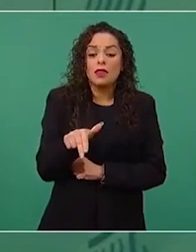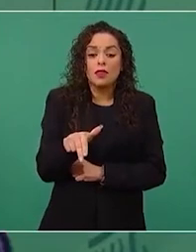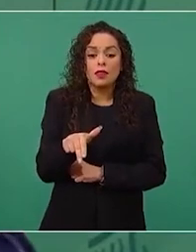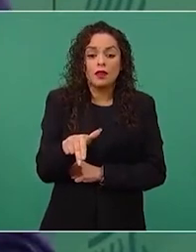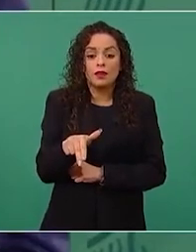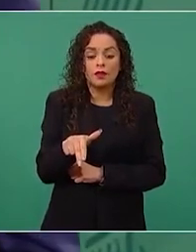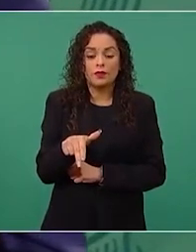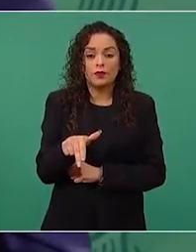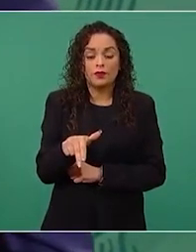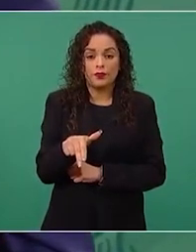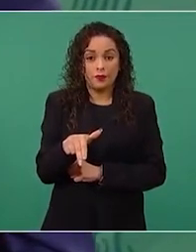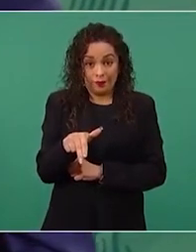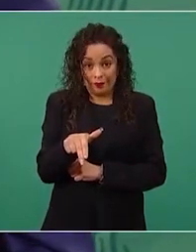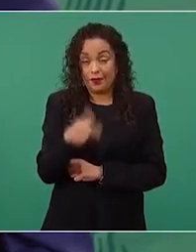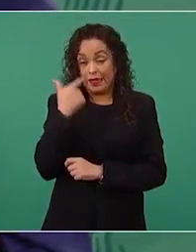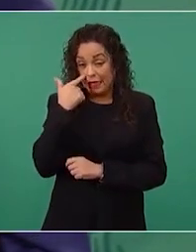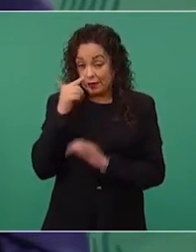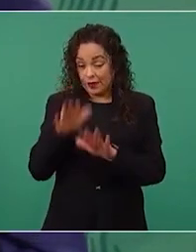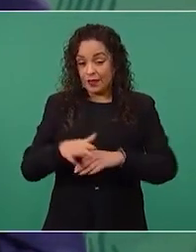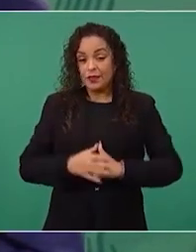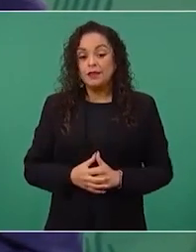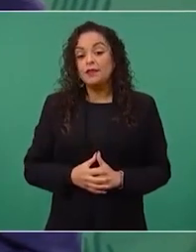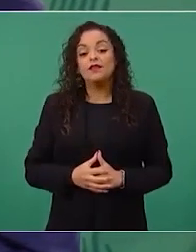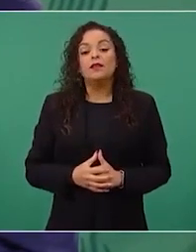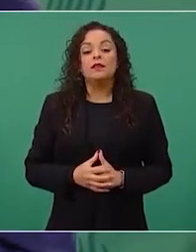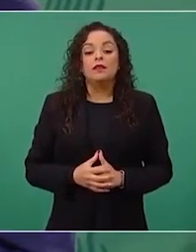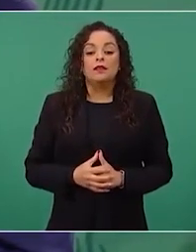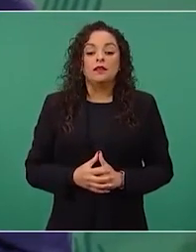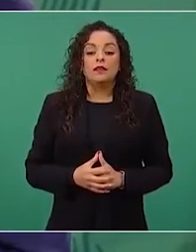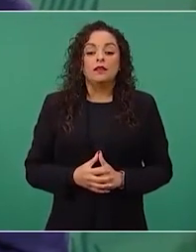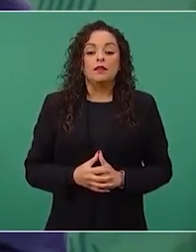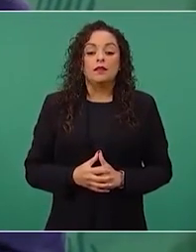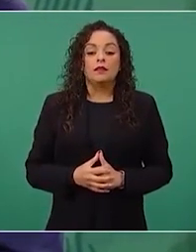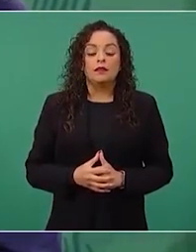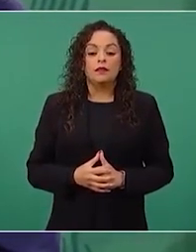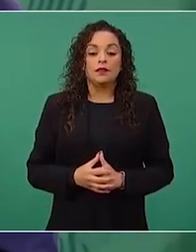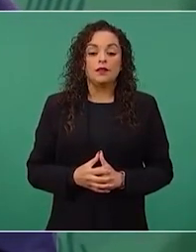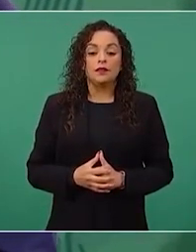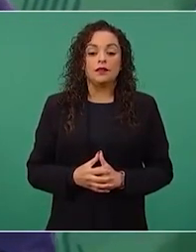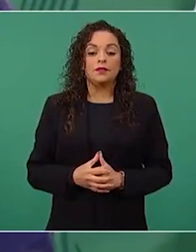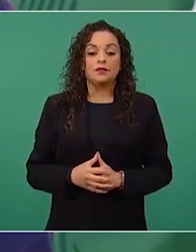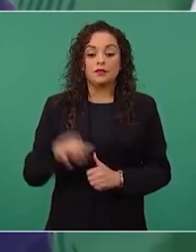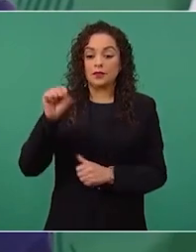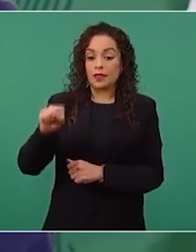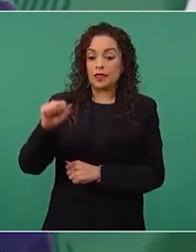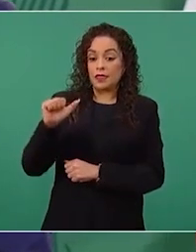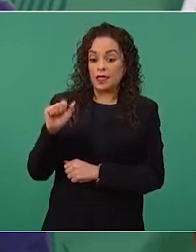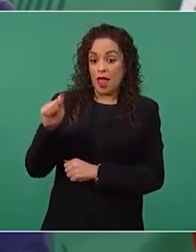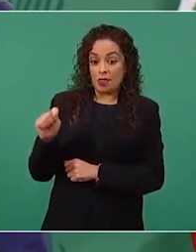Que se volviera autónomo el SAT,